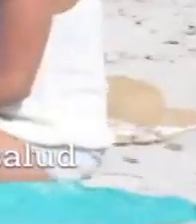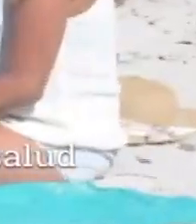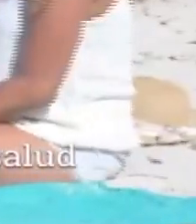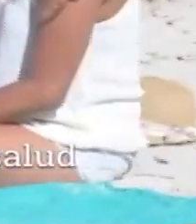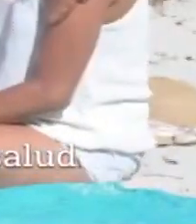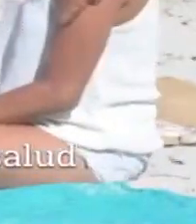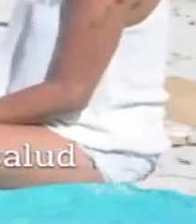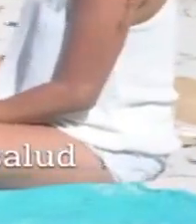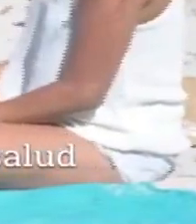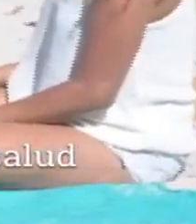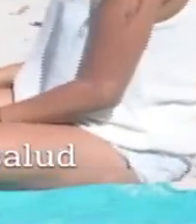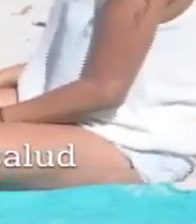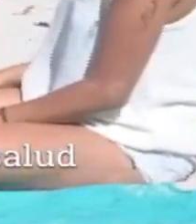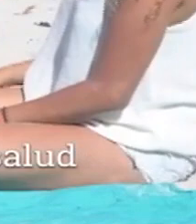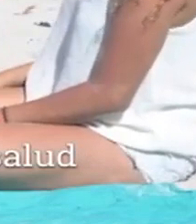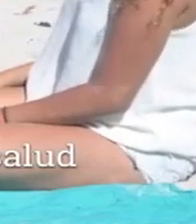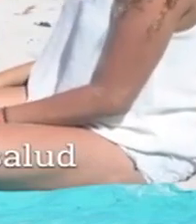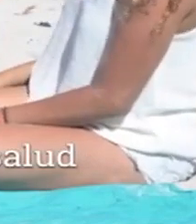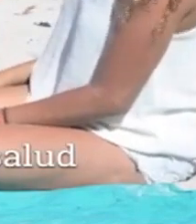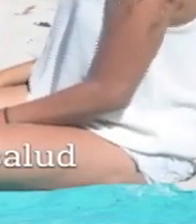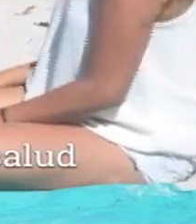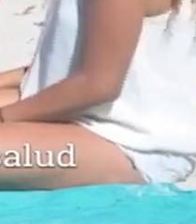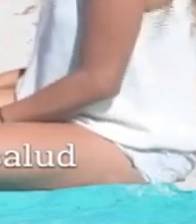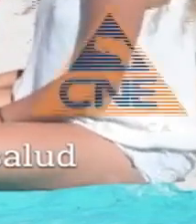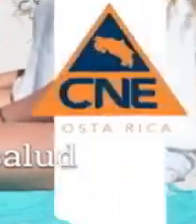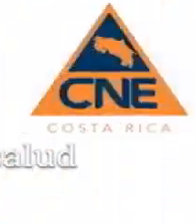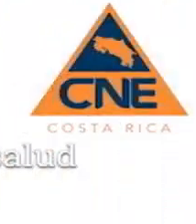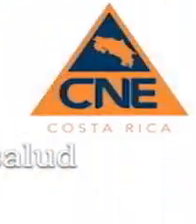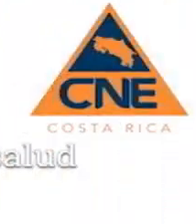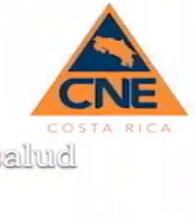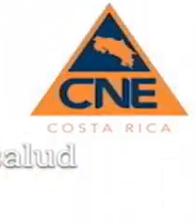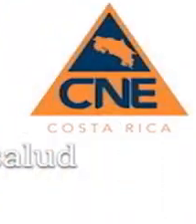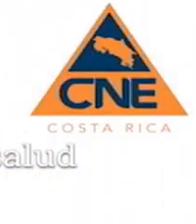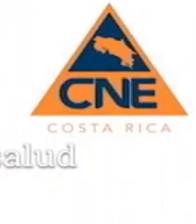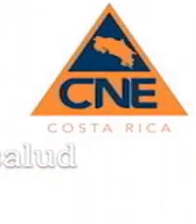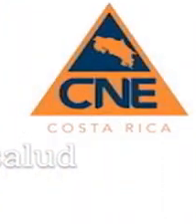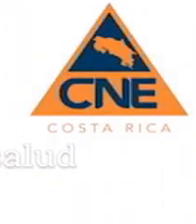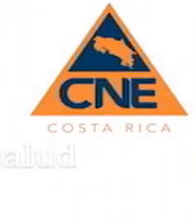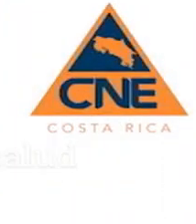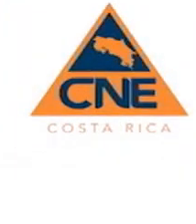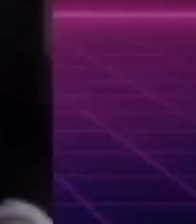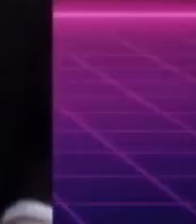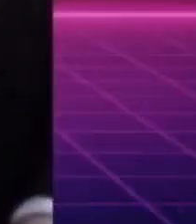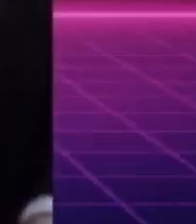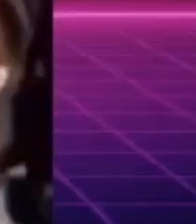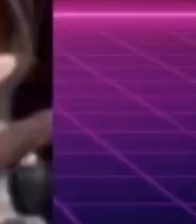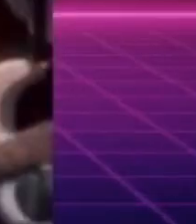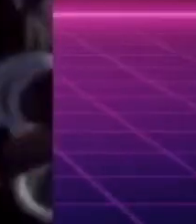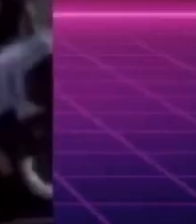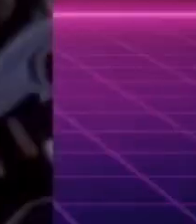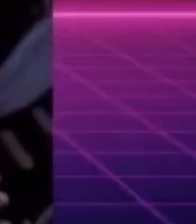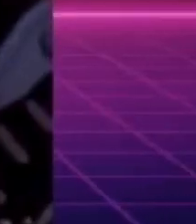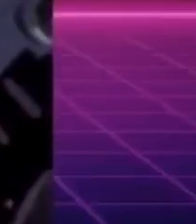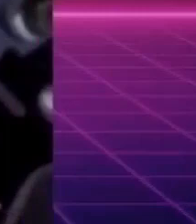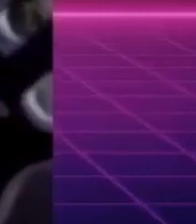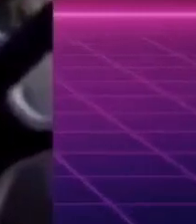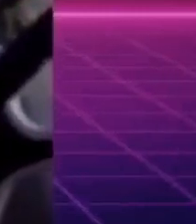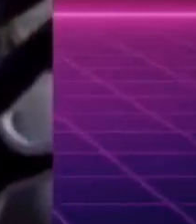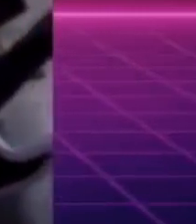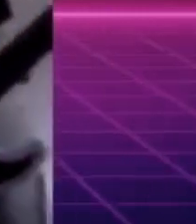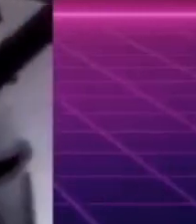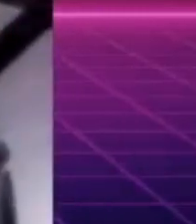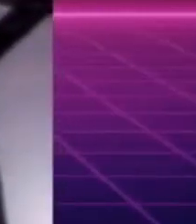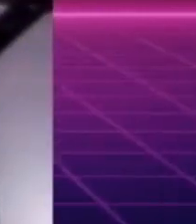su pago puntual, aseguramos el servicio, su salud y la protección ante el COVID-19. Si quisiste